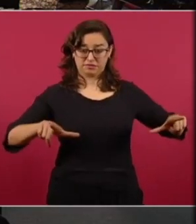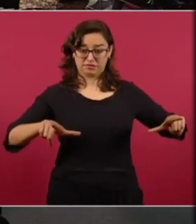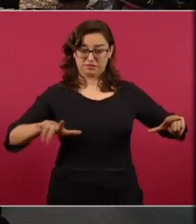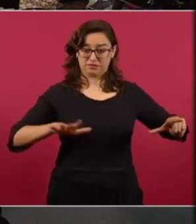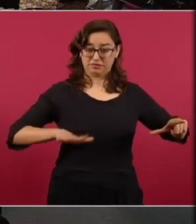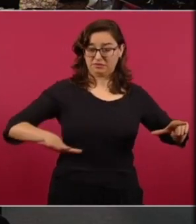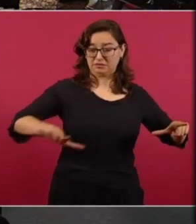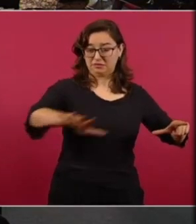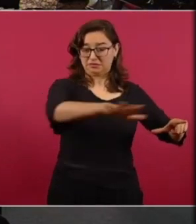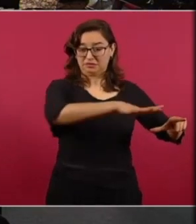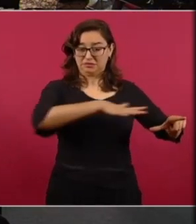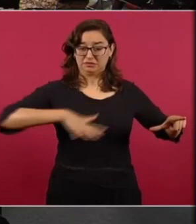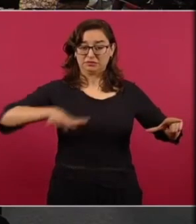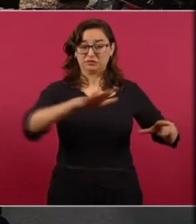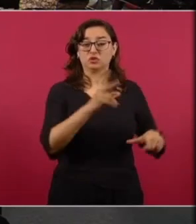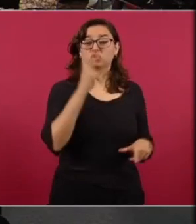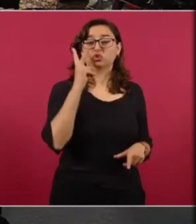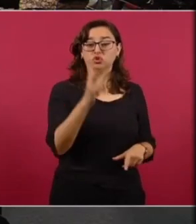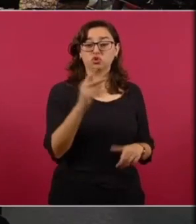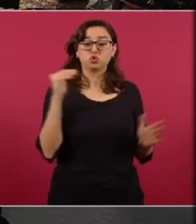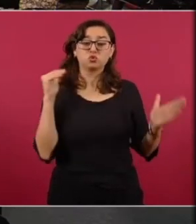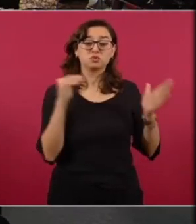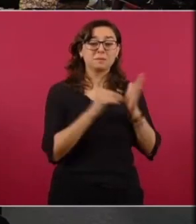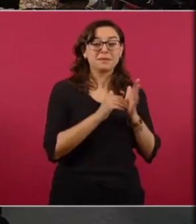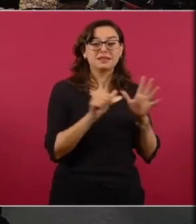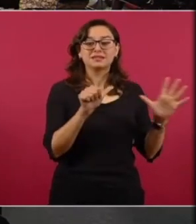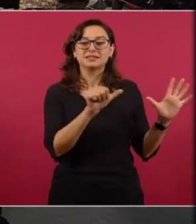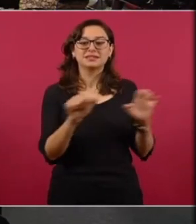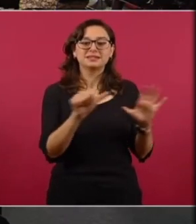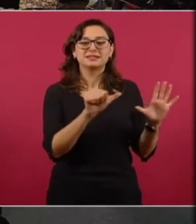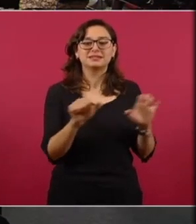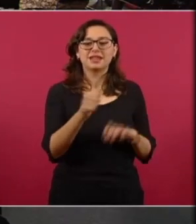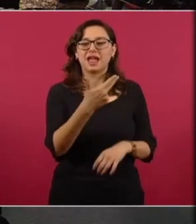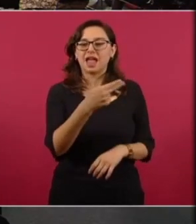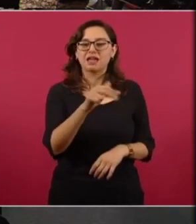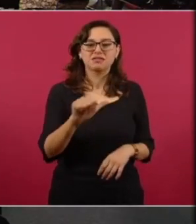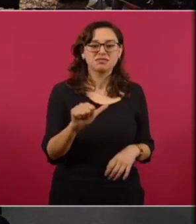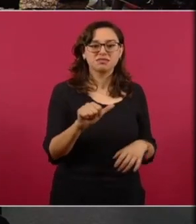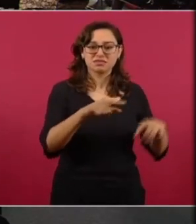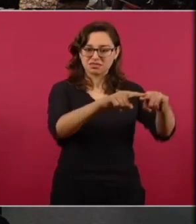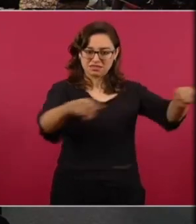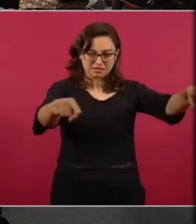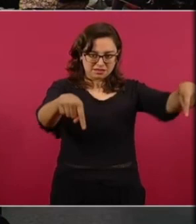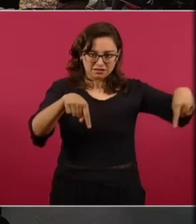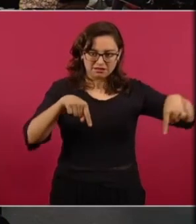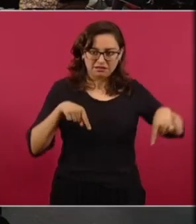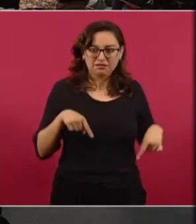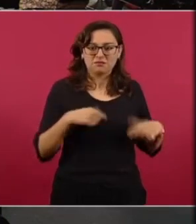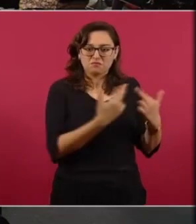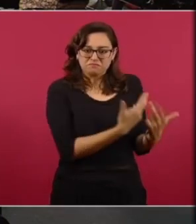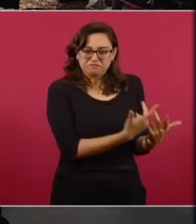dicta suspensión definitiva para la construcción del tramo 5 del tren Maya el presidente López Obrador